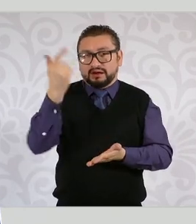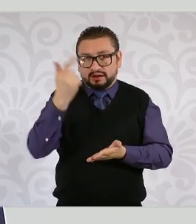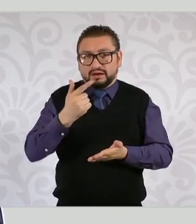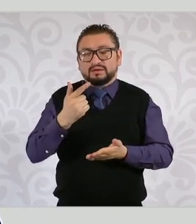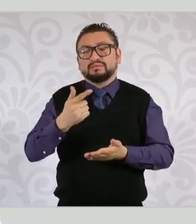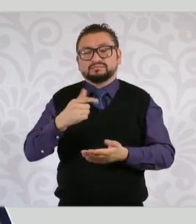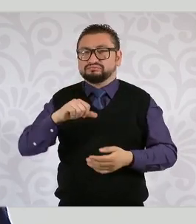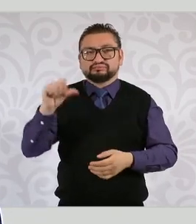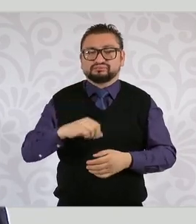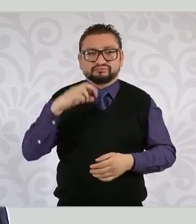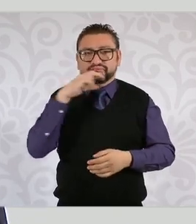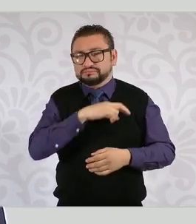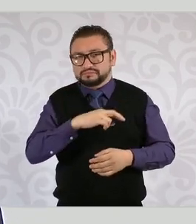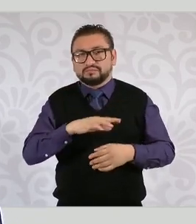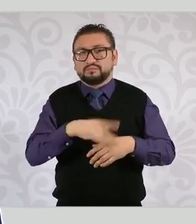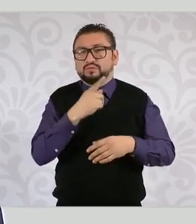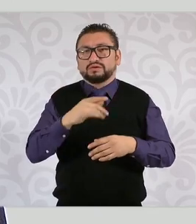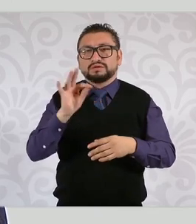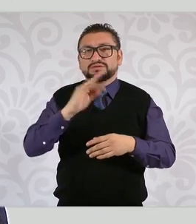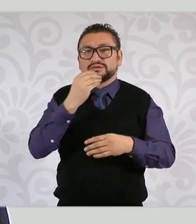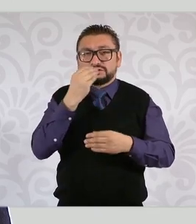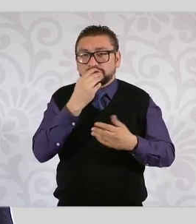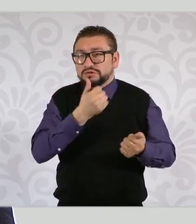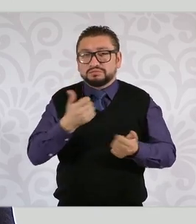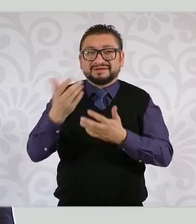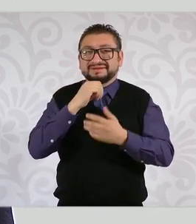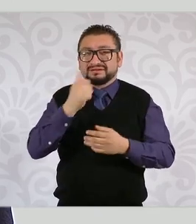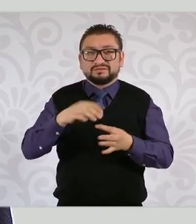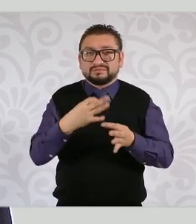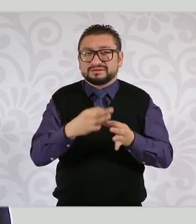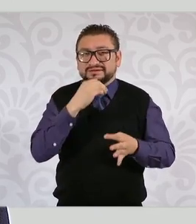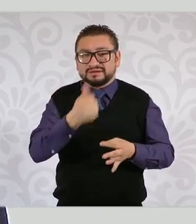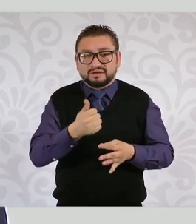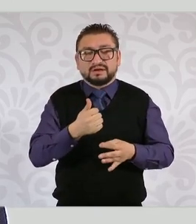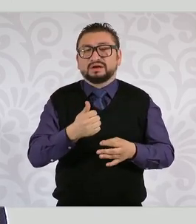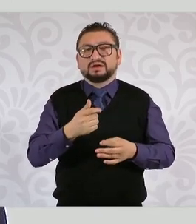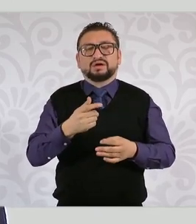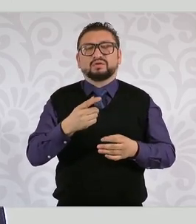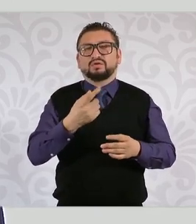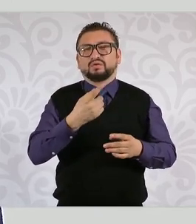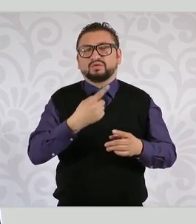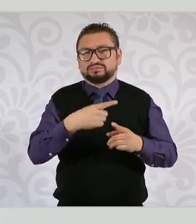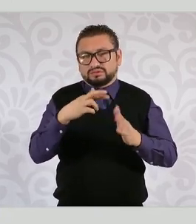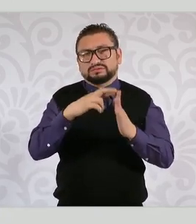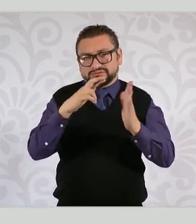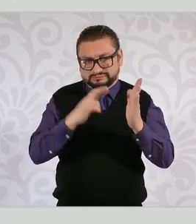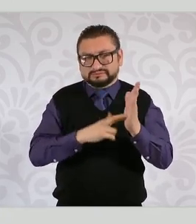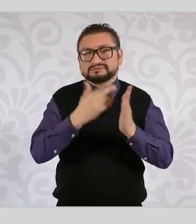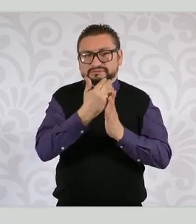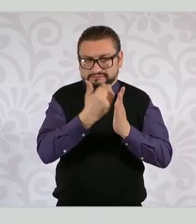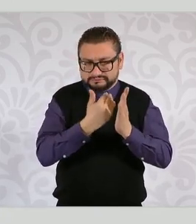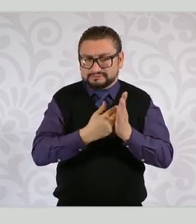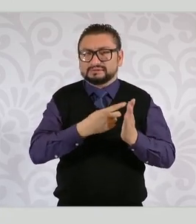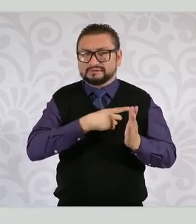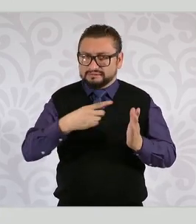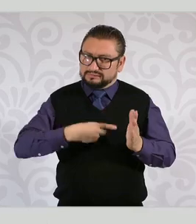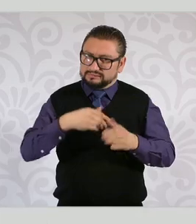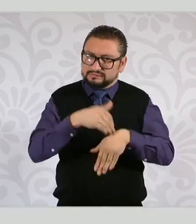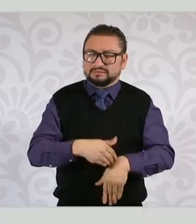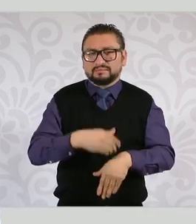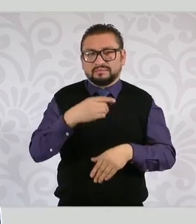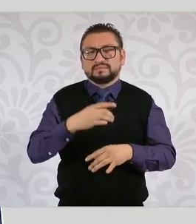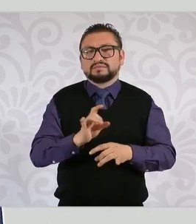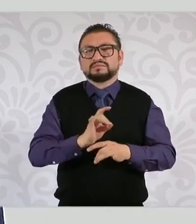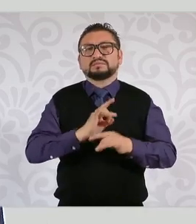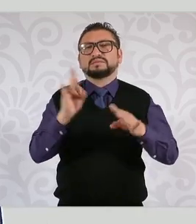inmediata por incumplimiento de pedidos o en general decirles las reglas con las cuales se dará que en